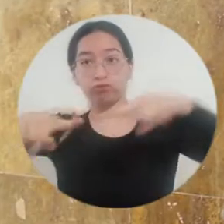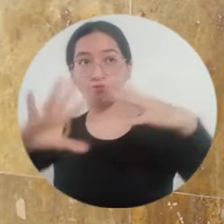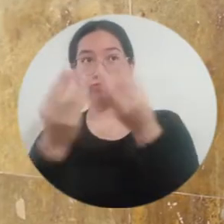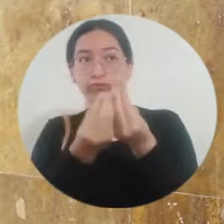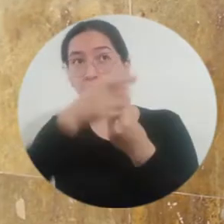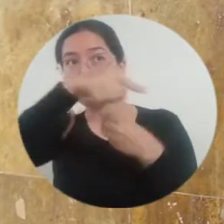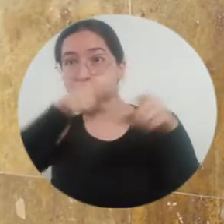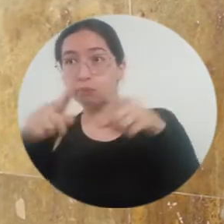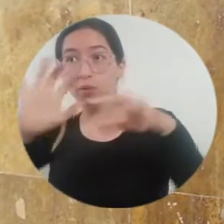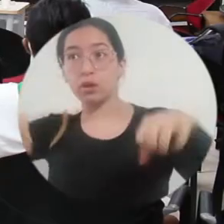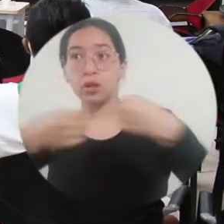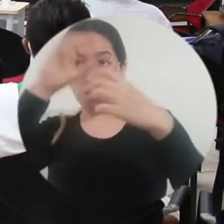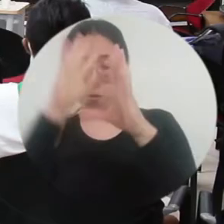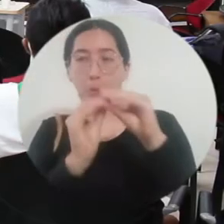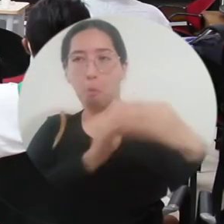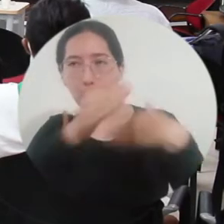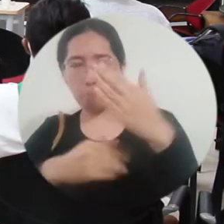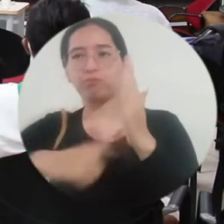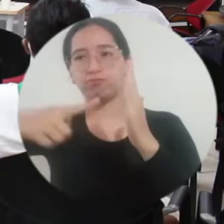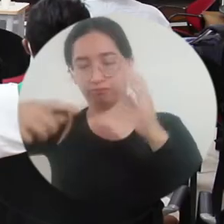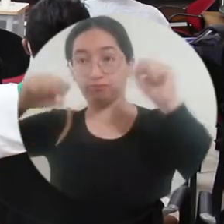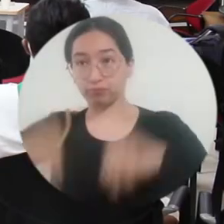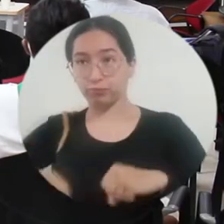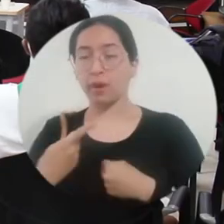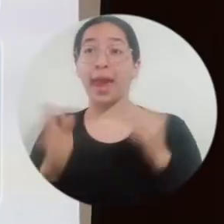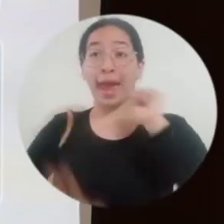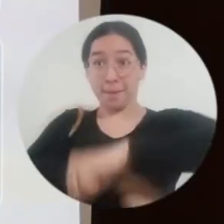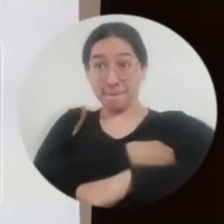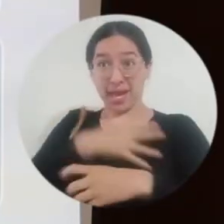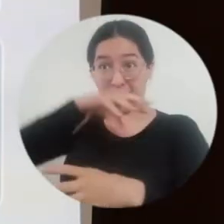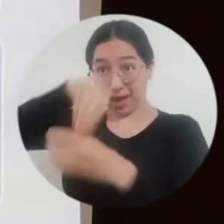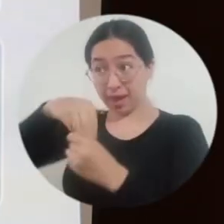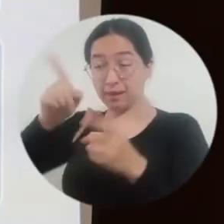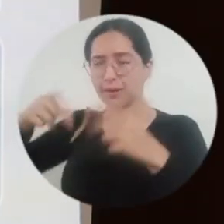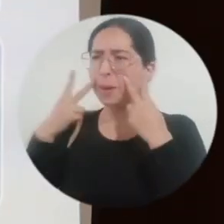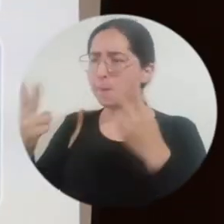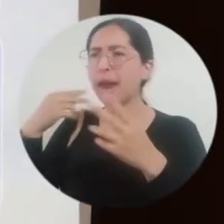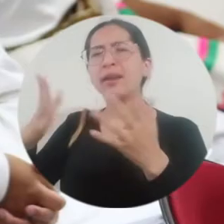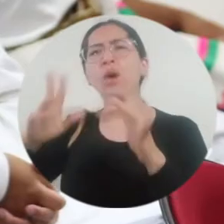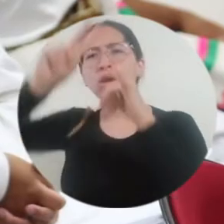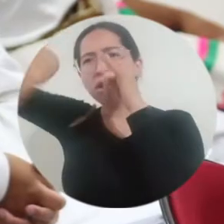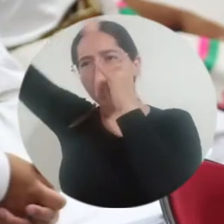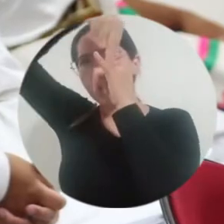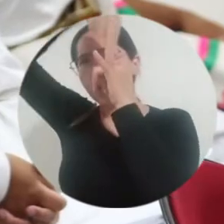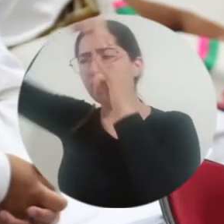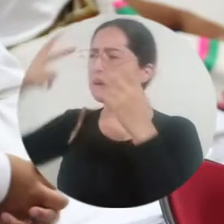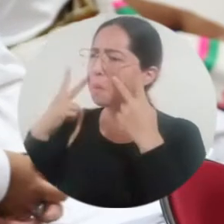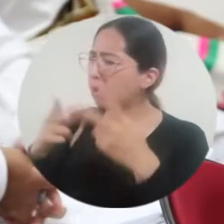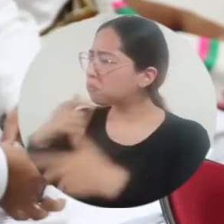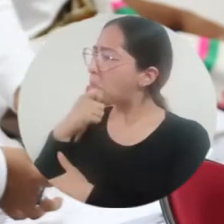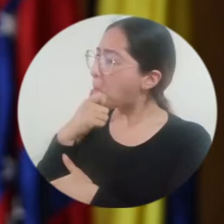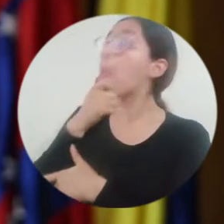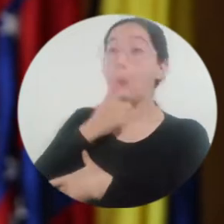para lograr concretar el convenio. Por ello el Ministerio del Interior vio en Unimagdalena a través del programa de antropología un